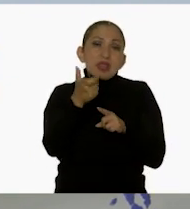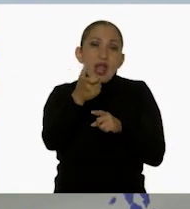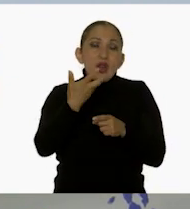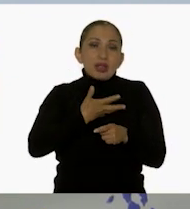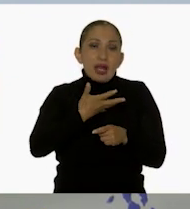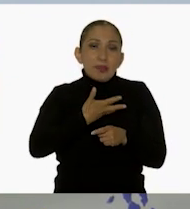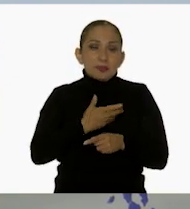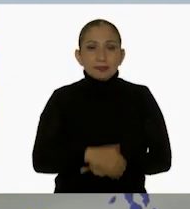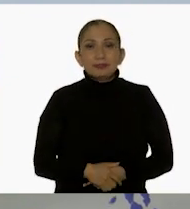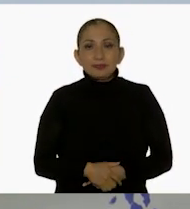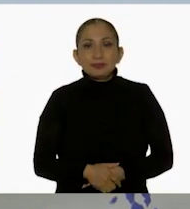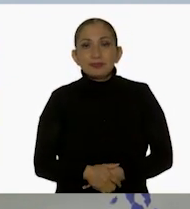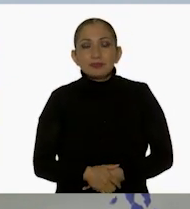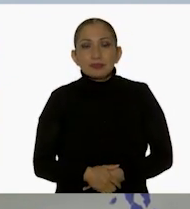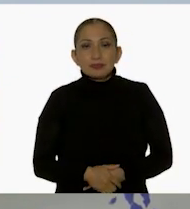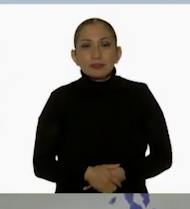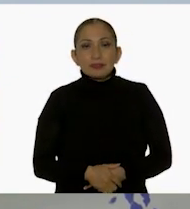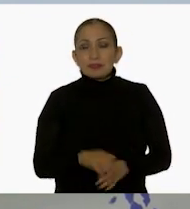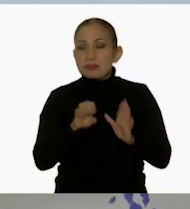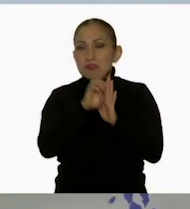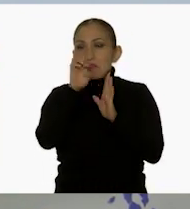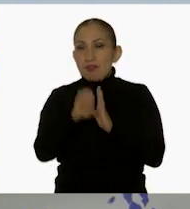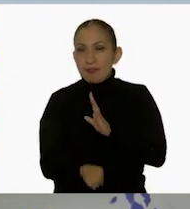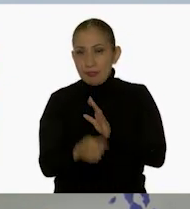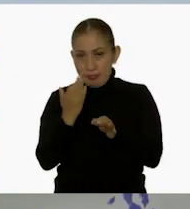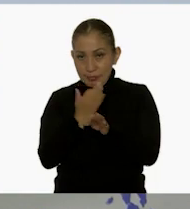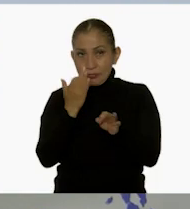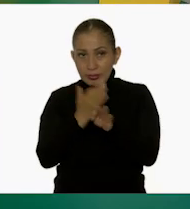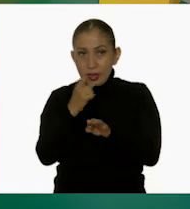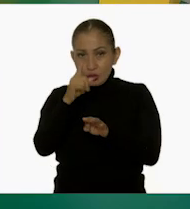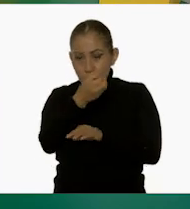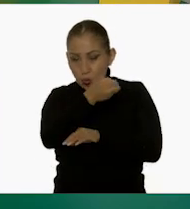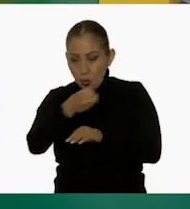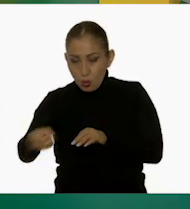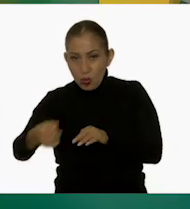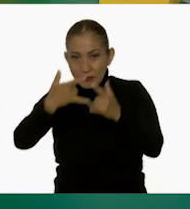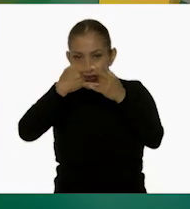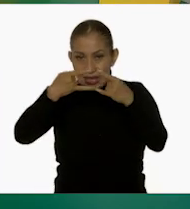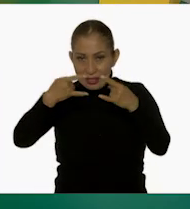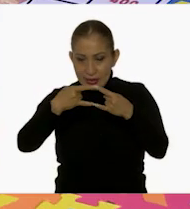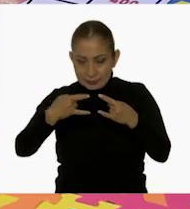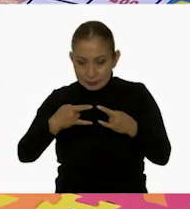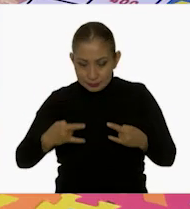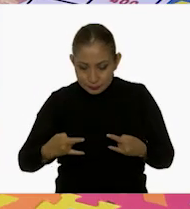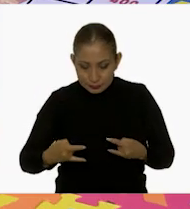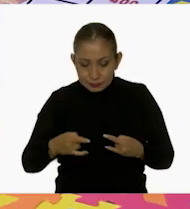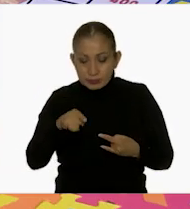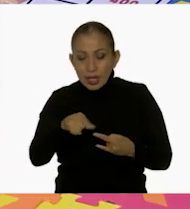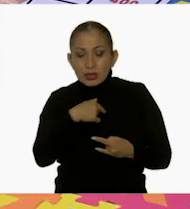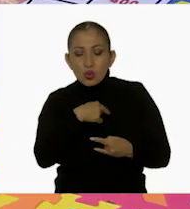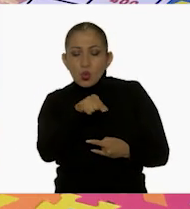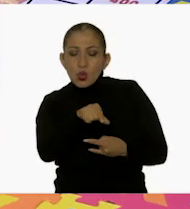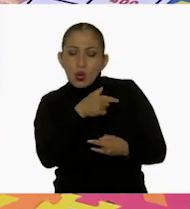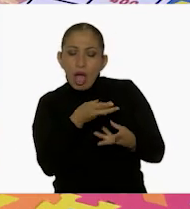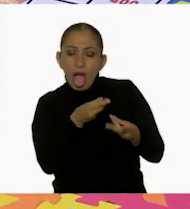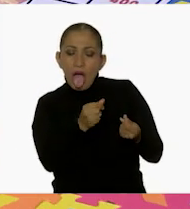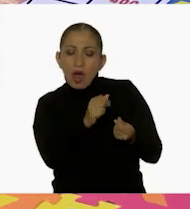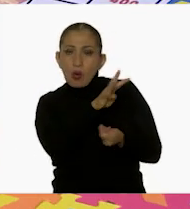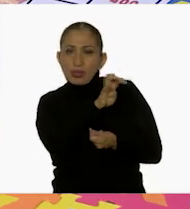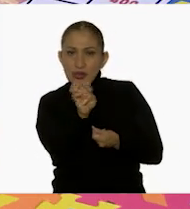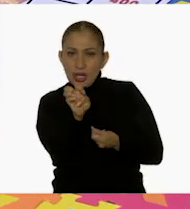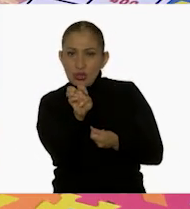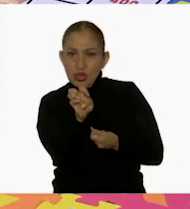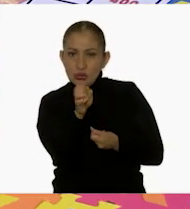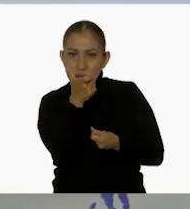dinero que nos vaya quedando. Por ejemplo, Ale, ahorita que estás acomodando tus billetes, si gastamos 400 pesos